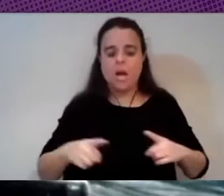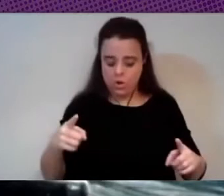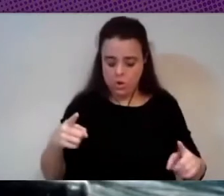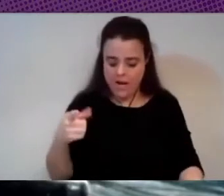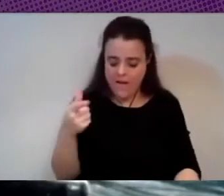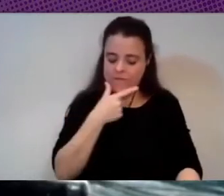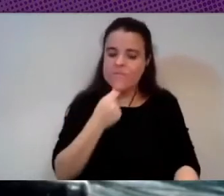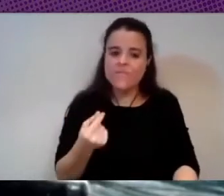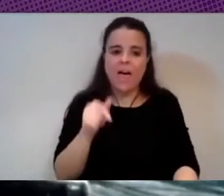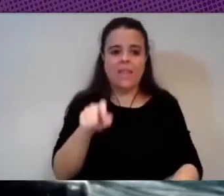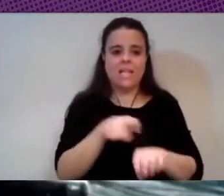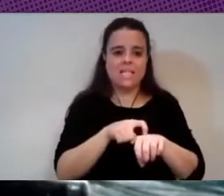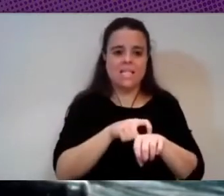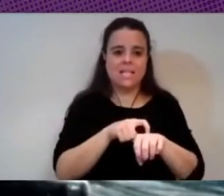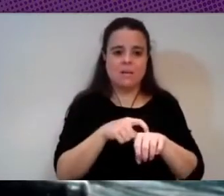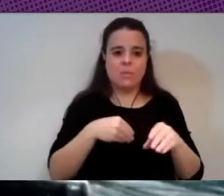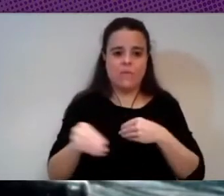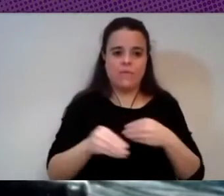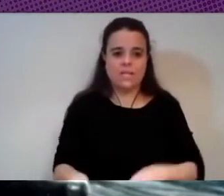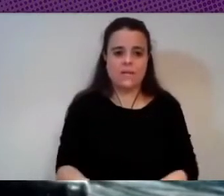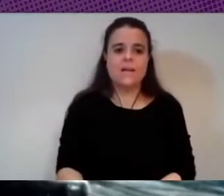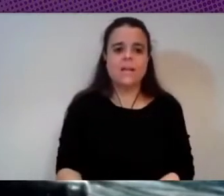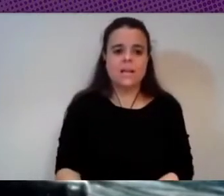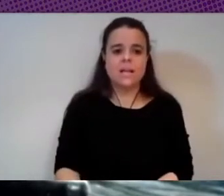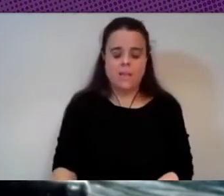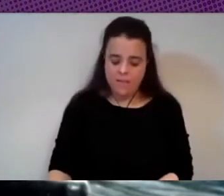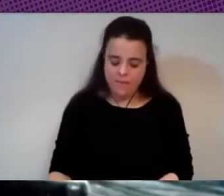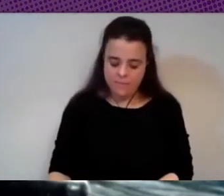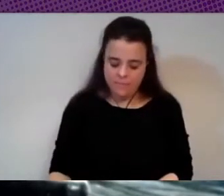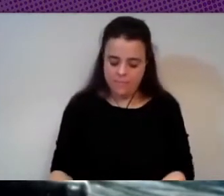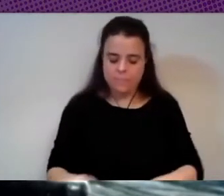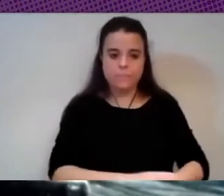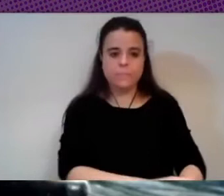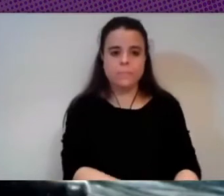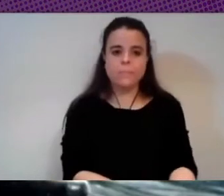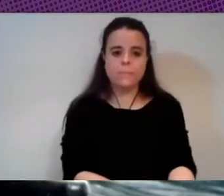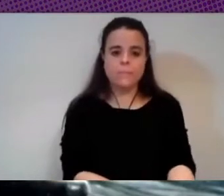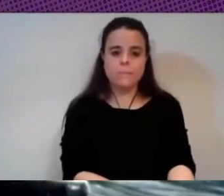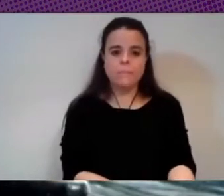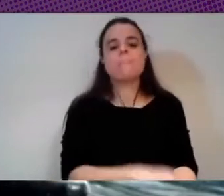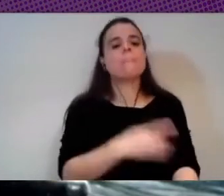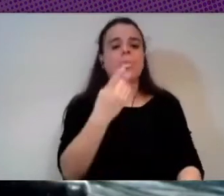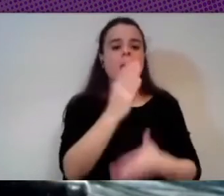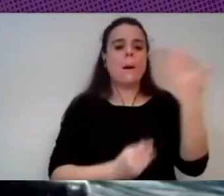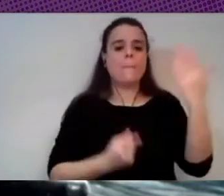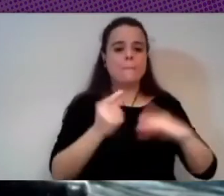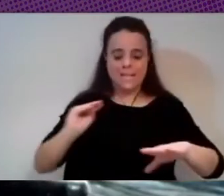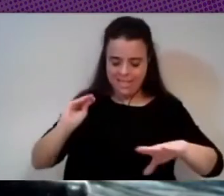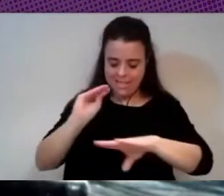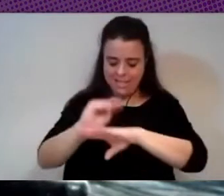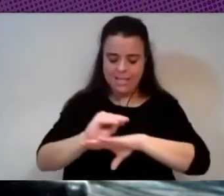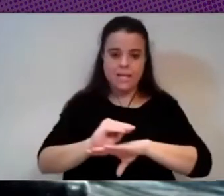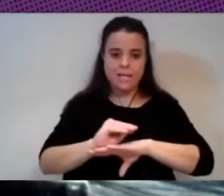flexibilidad con muchos funders y proyectos para poder destinar de esa parte de dinero pero es